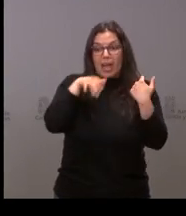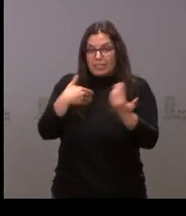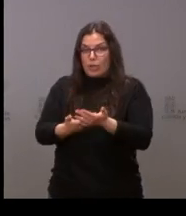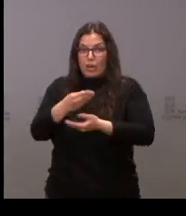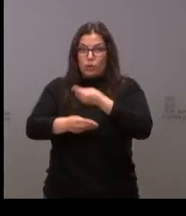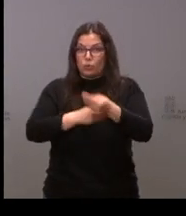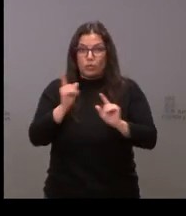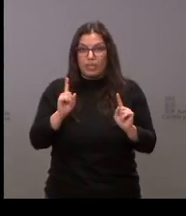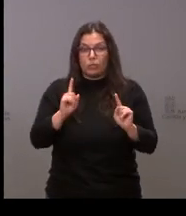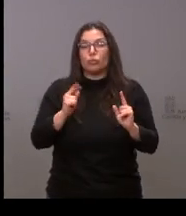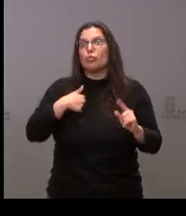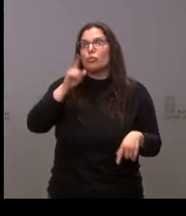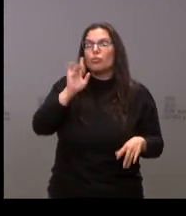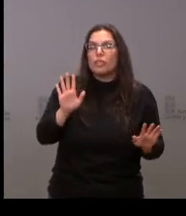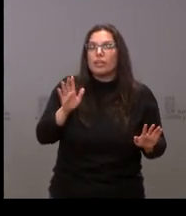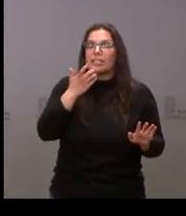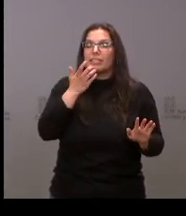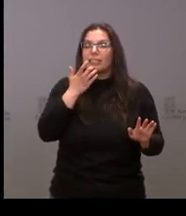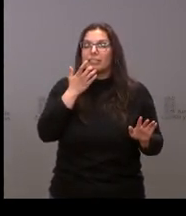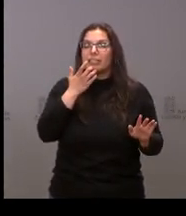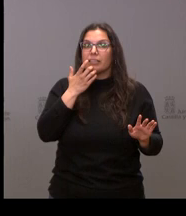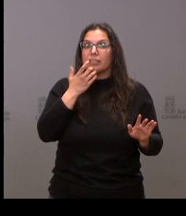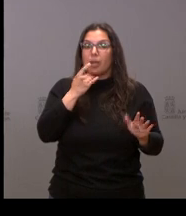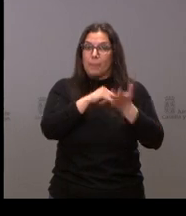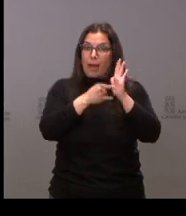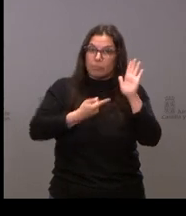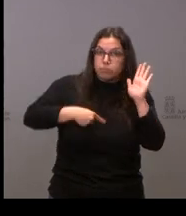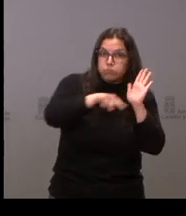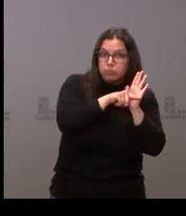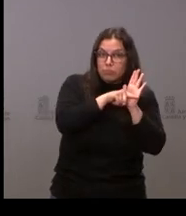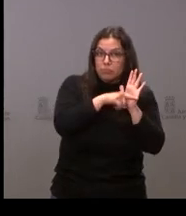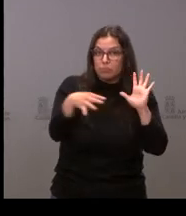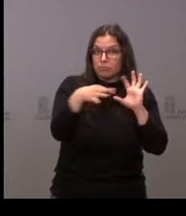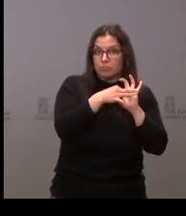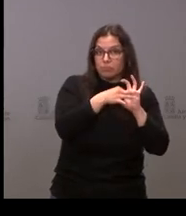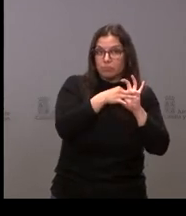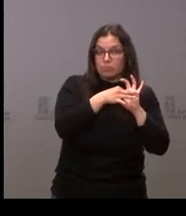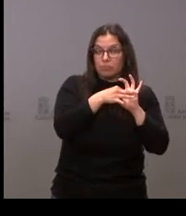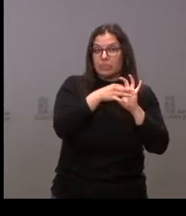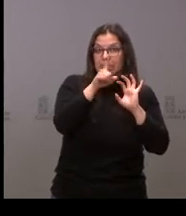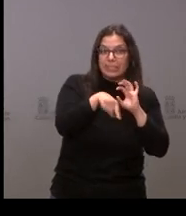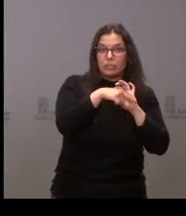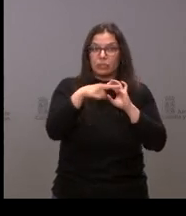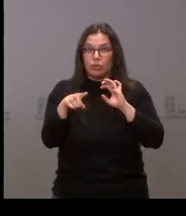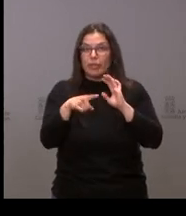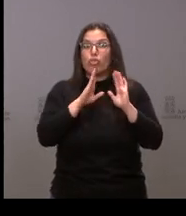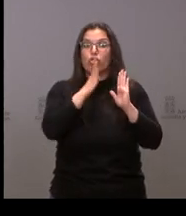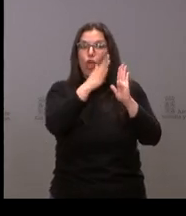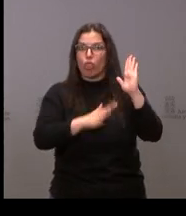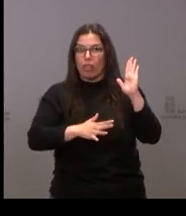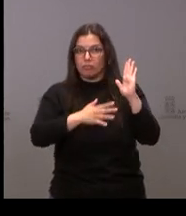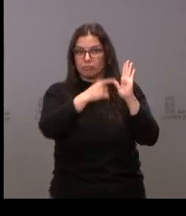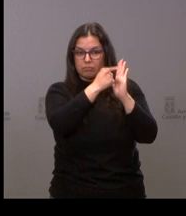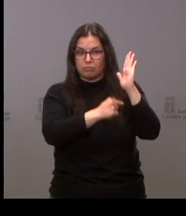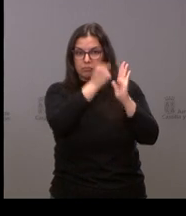el momento no sé si está incorporado en este nuevo plan que nos acaban de facilitar y en qué parte estarían incorporadas esas